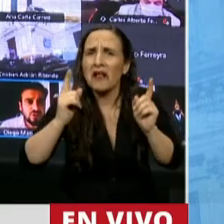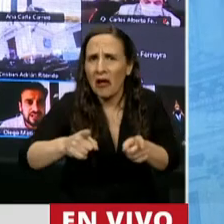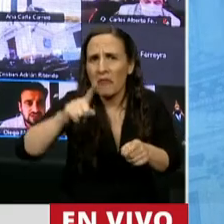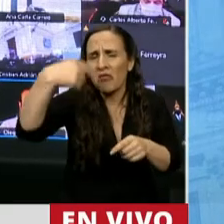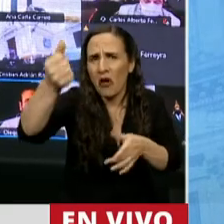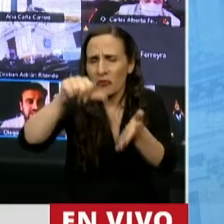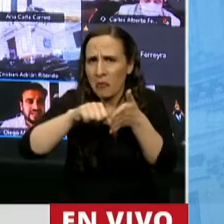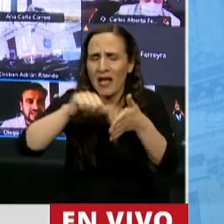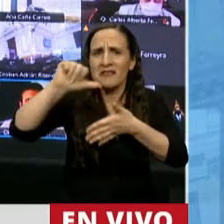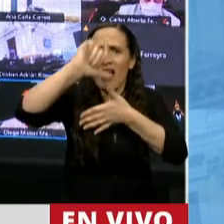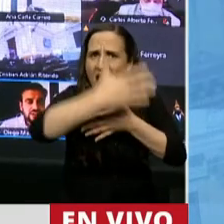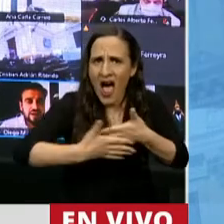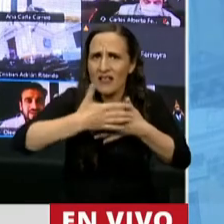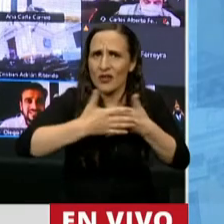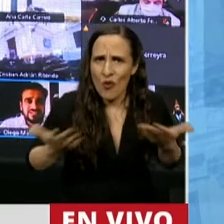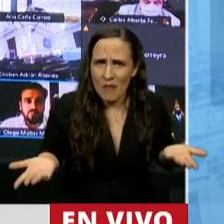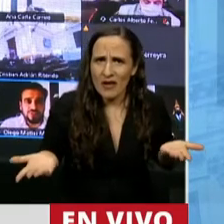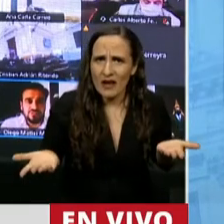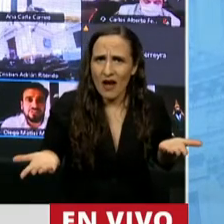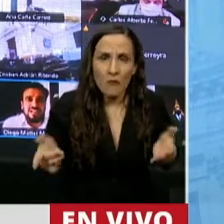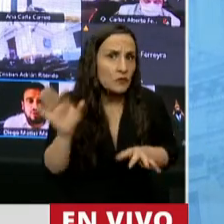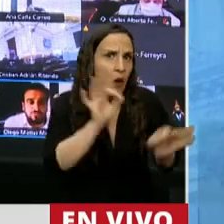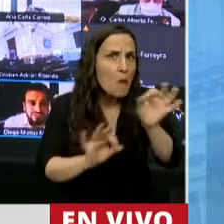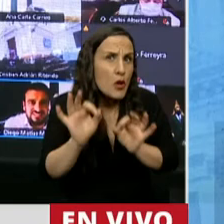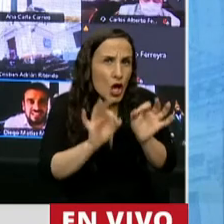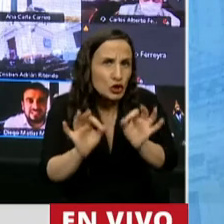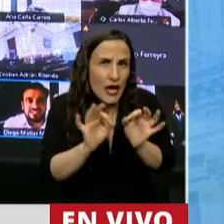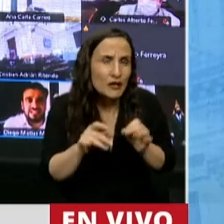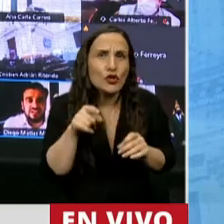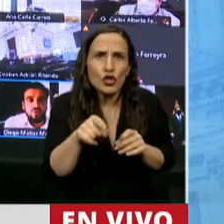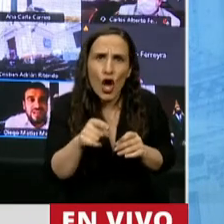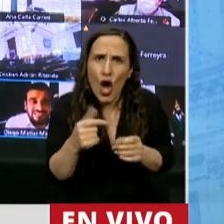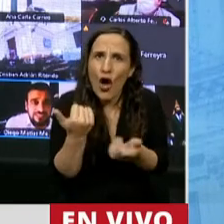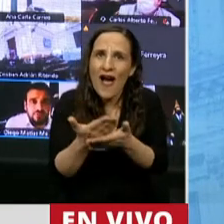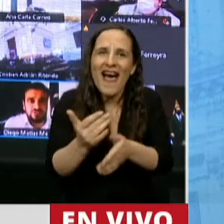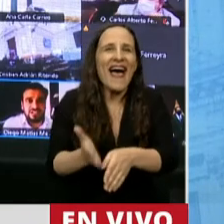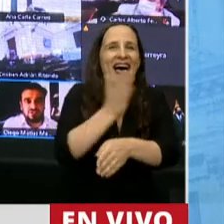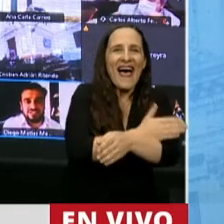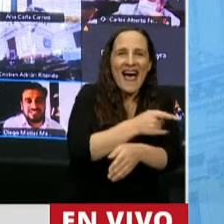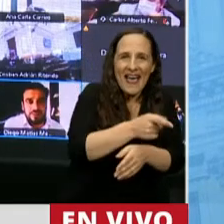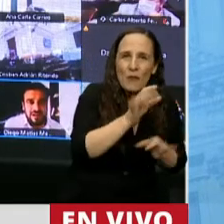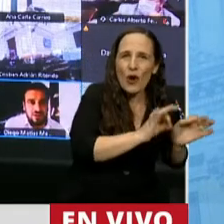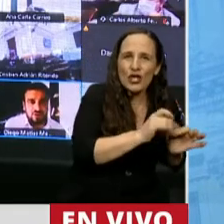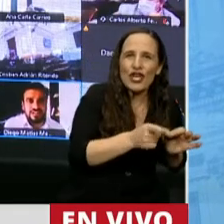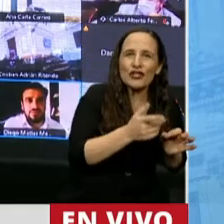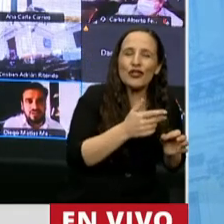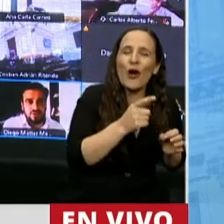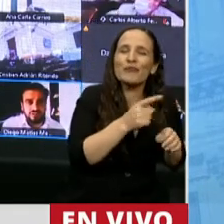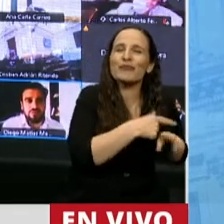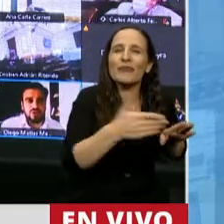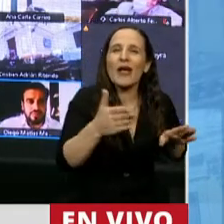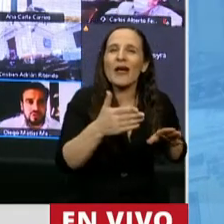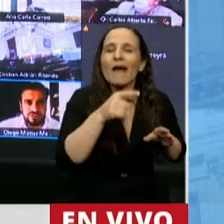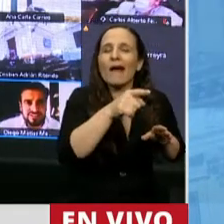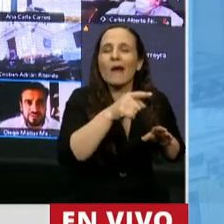Latinoamérica. Aparte, estos proyectos tienen como antecedente un anteproyecto que se trabajó en el marco del programa de